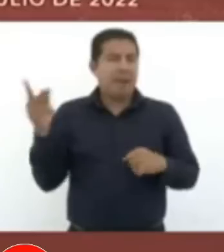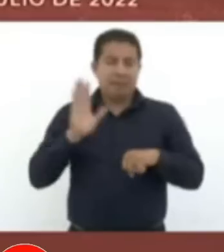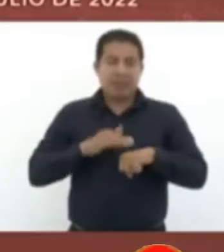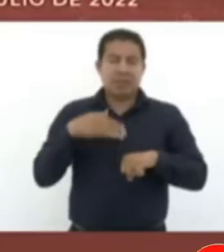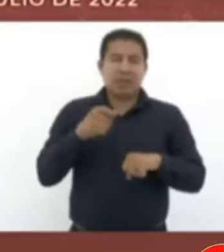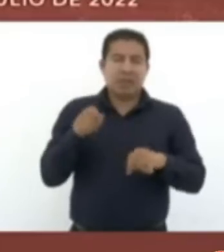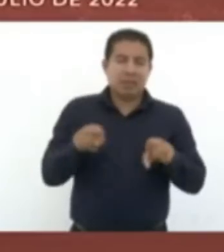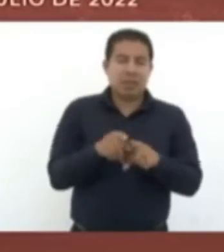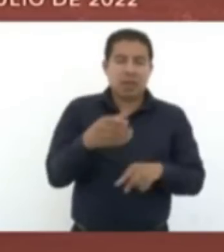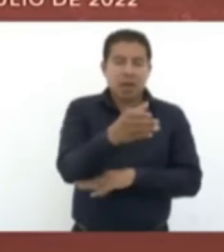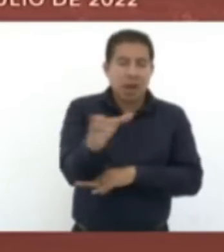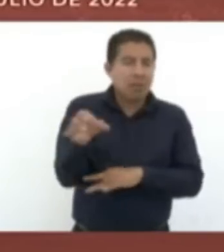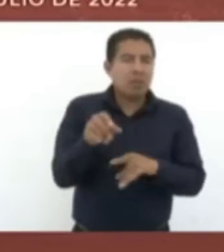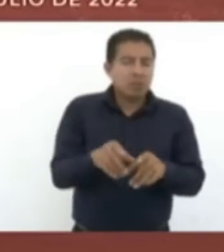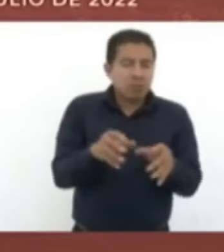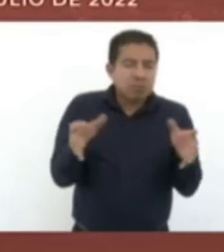productores.